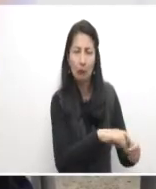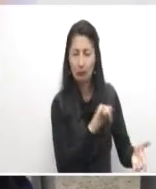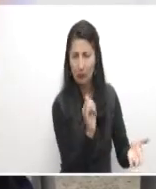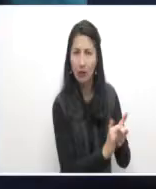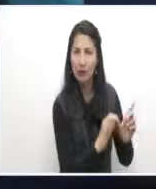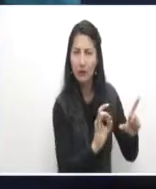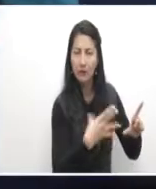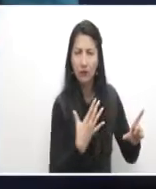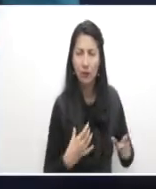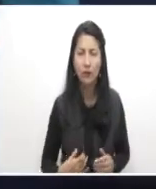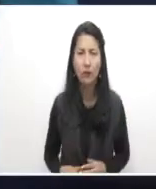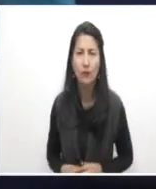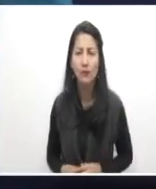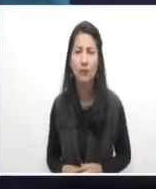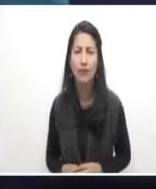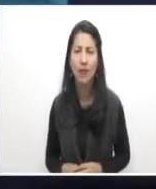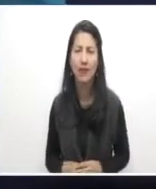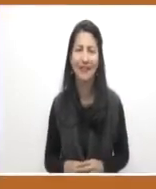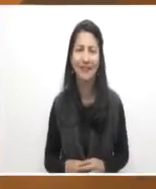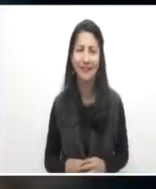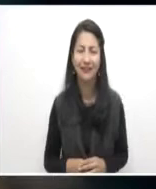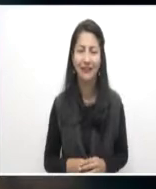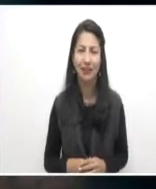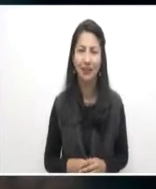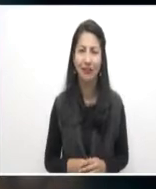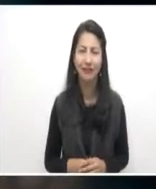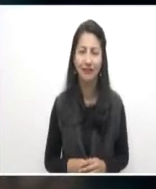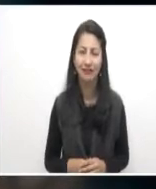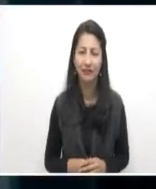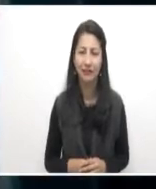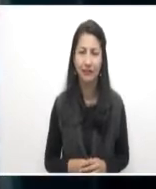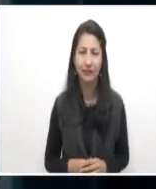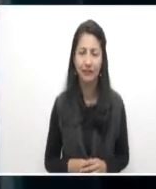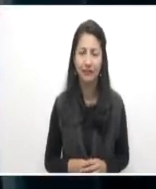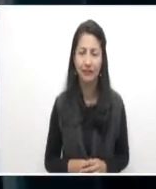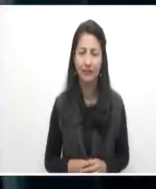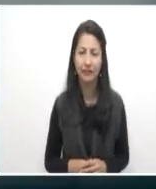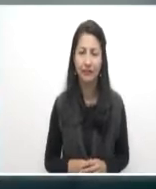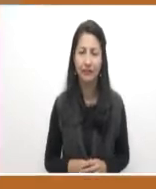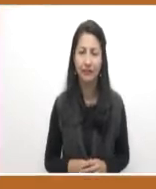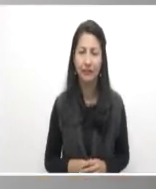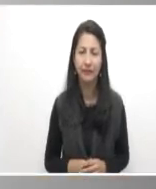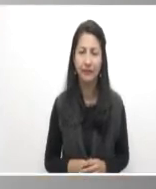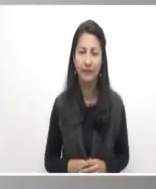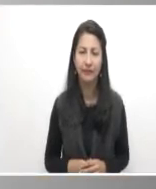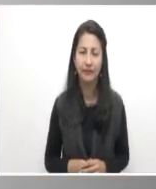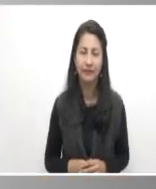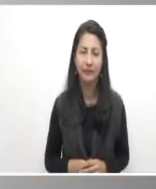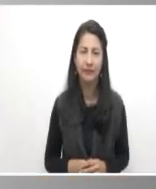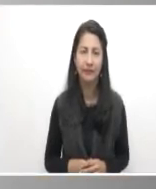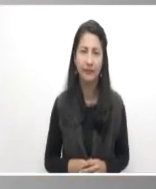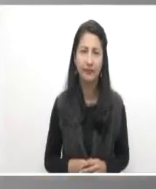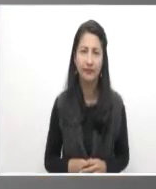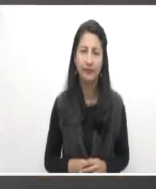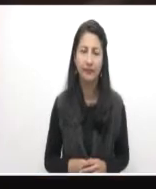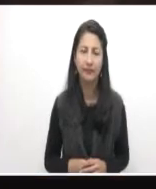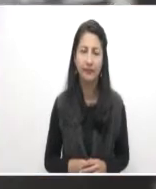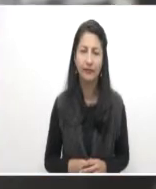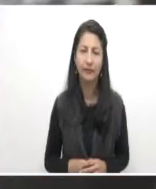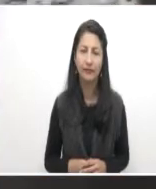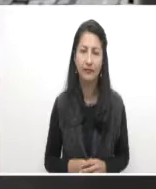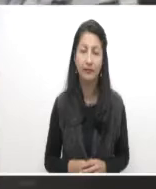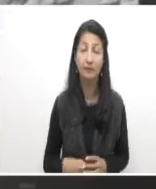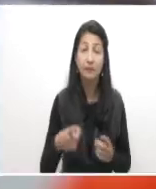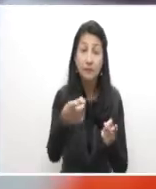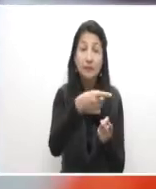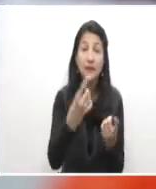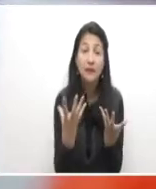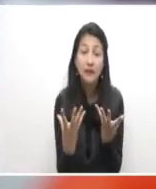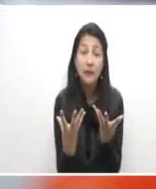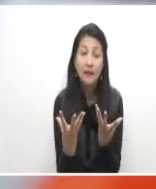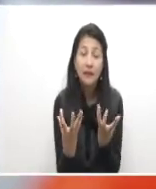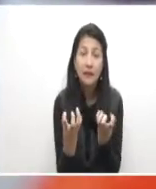.oferta